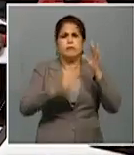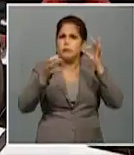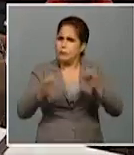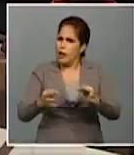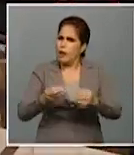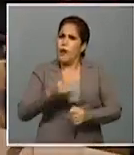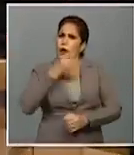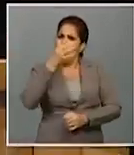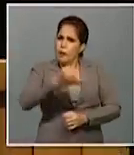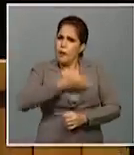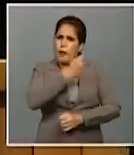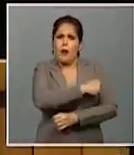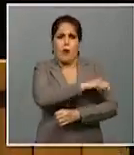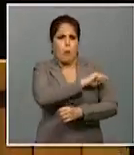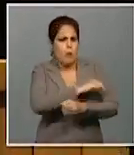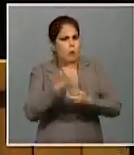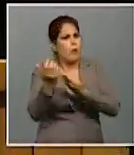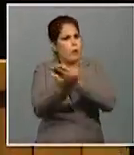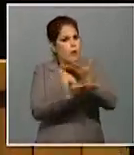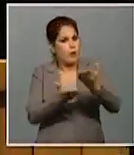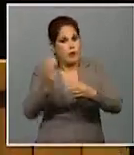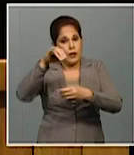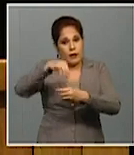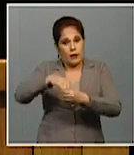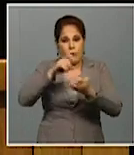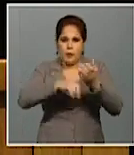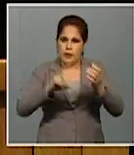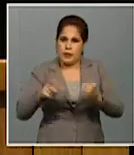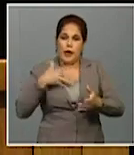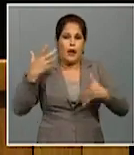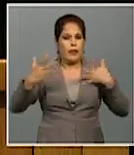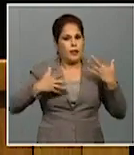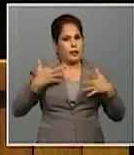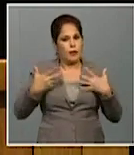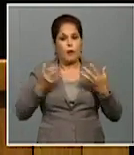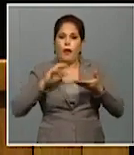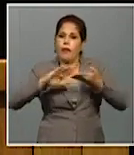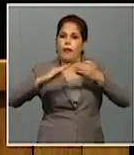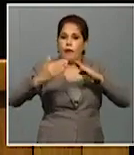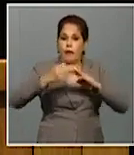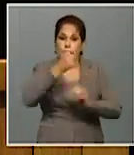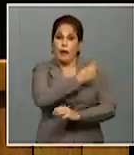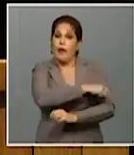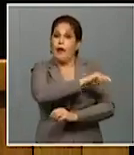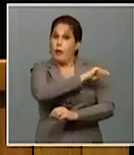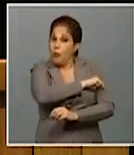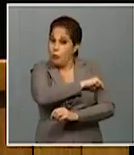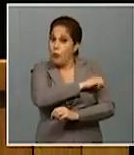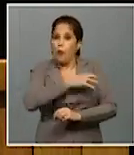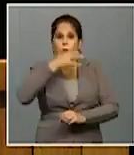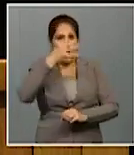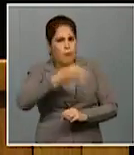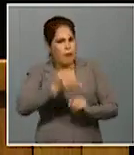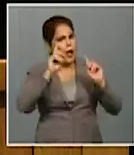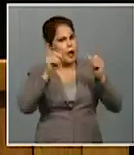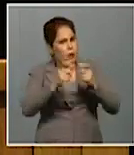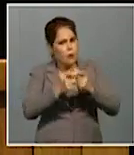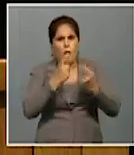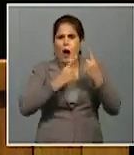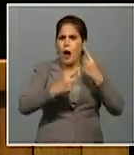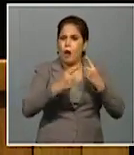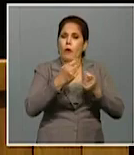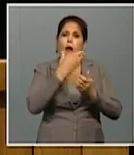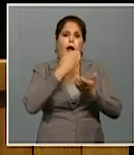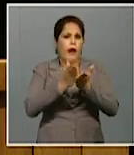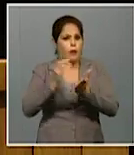aportadores a lo interno de nuestros núcleos y estimular el debate popular propiciando encuentros periódicos con